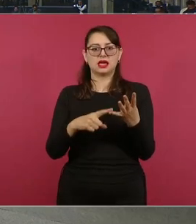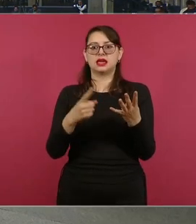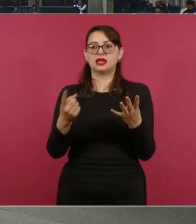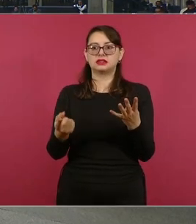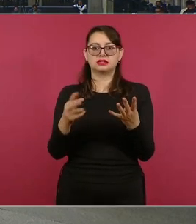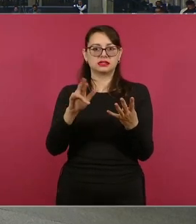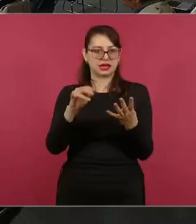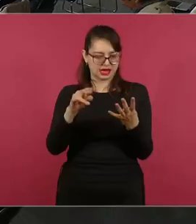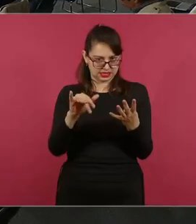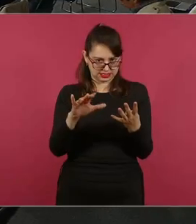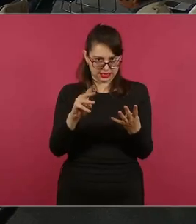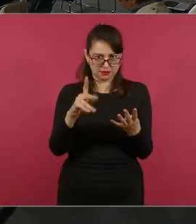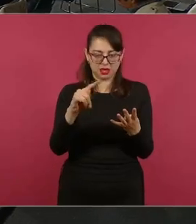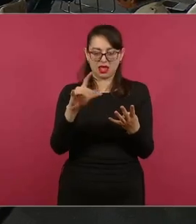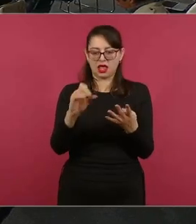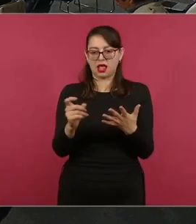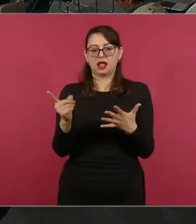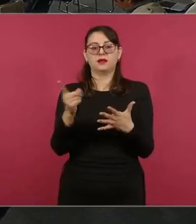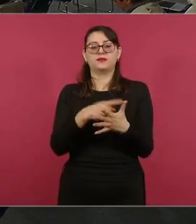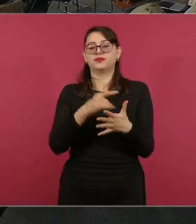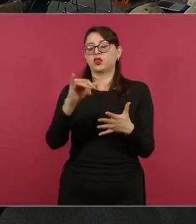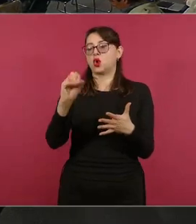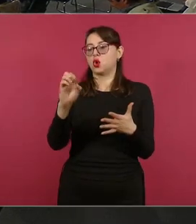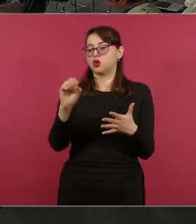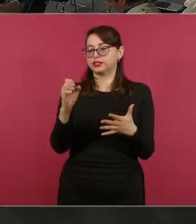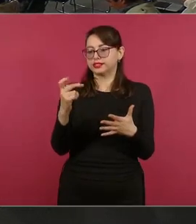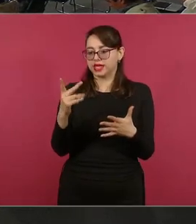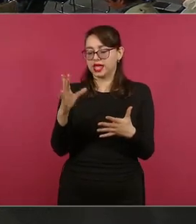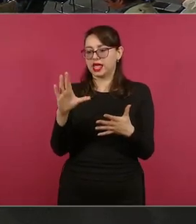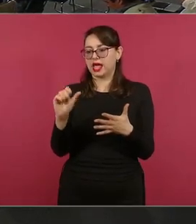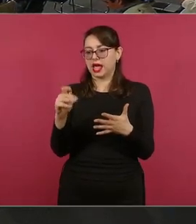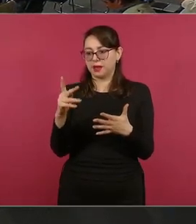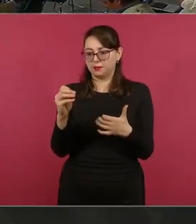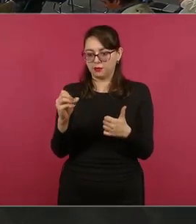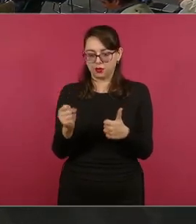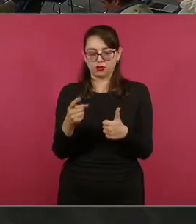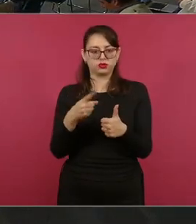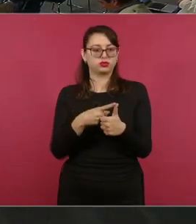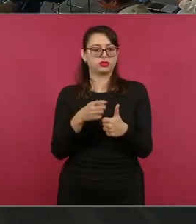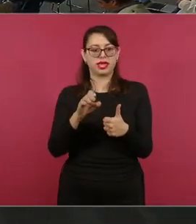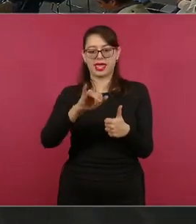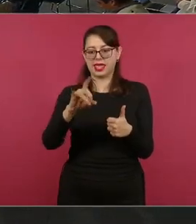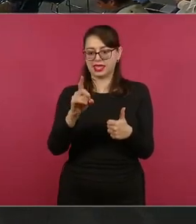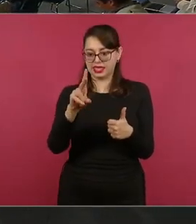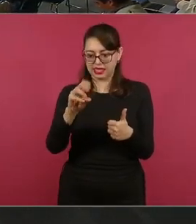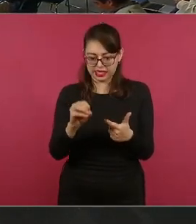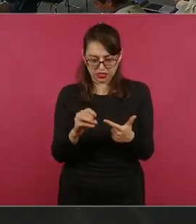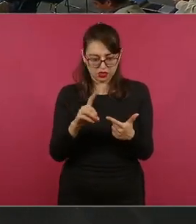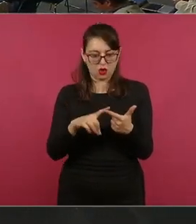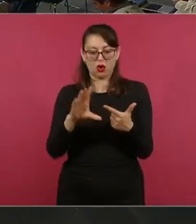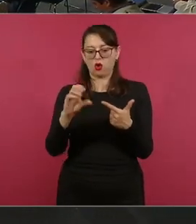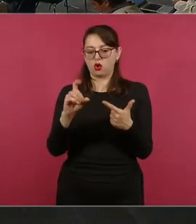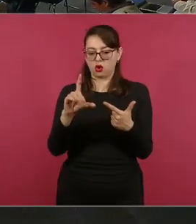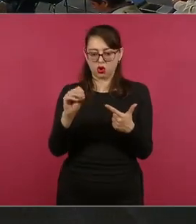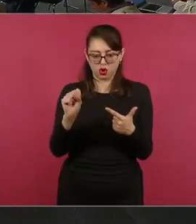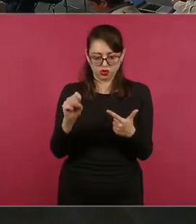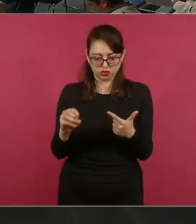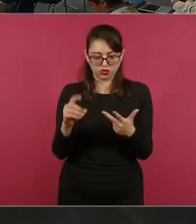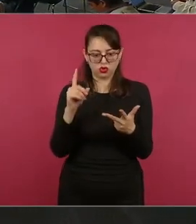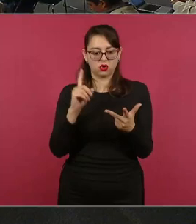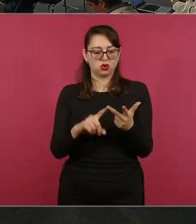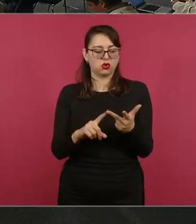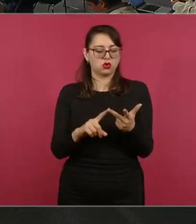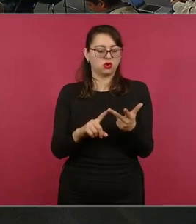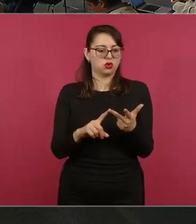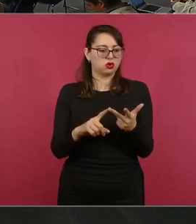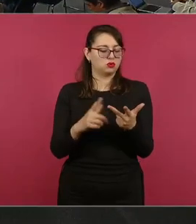Renacimiento, Colonia José Campos, Colonia Elegido, Buenavista, Colonia Cumbres, Colonia Coloso, Pedregoso.